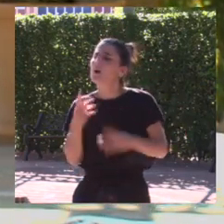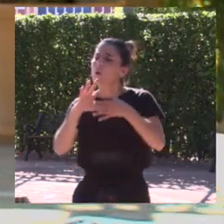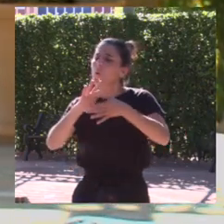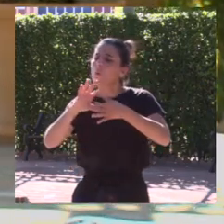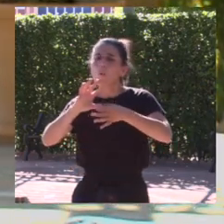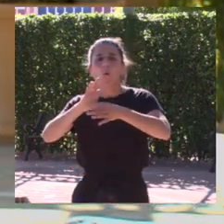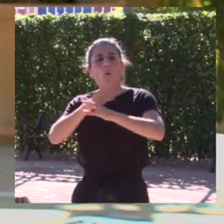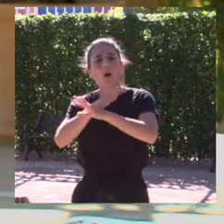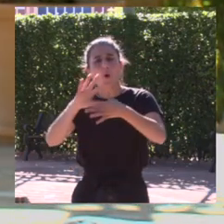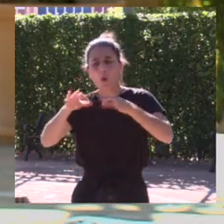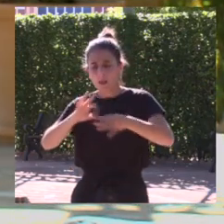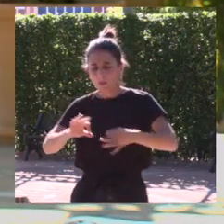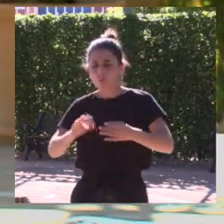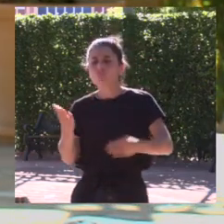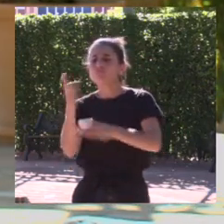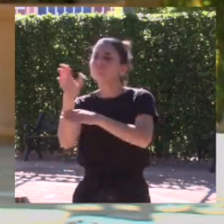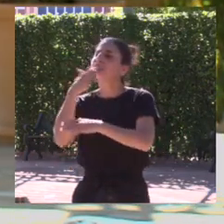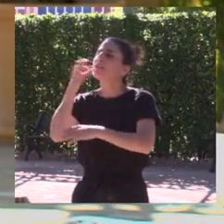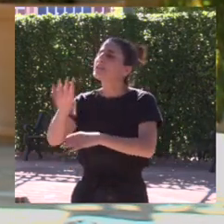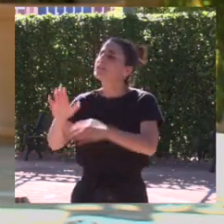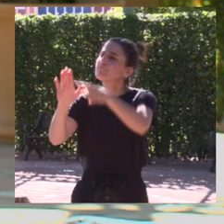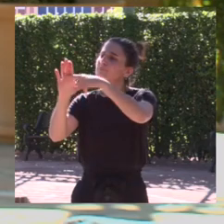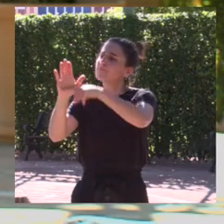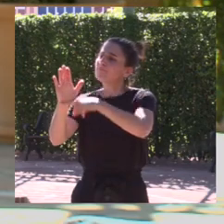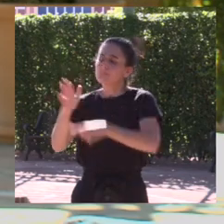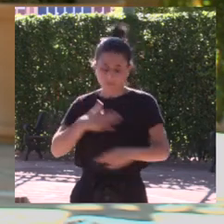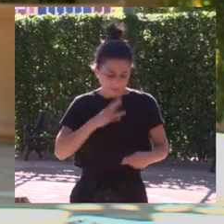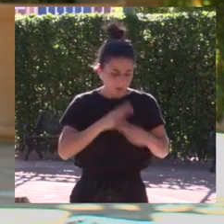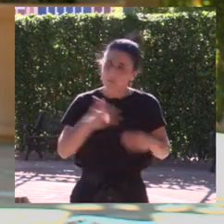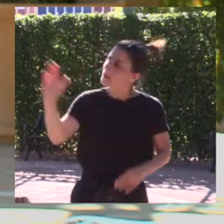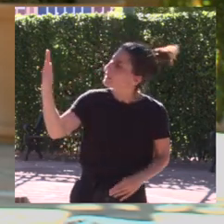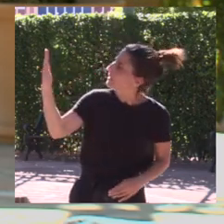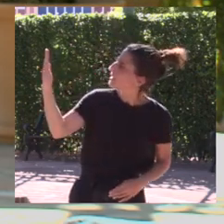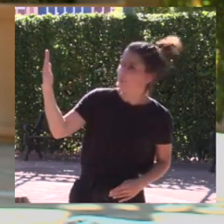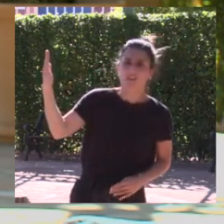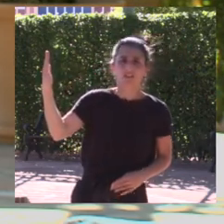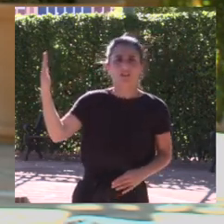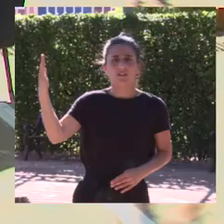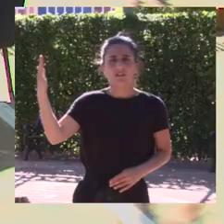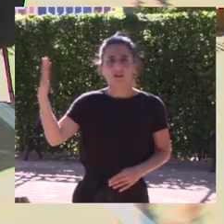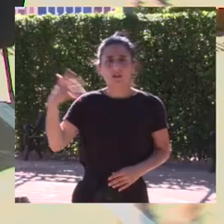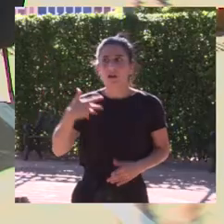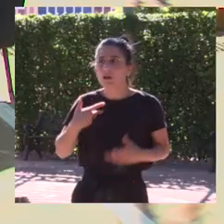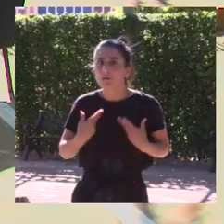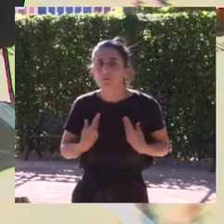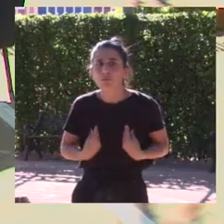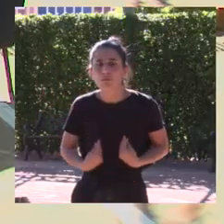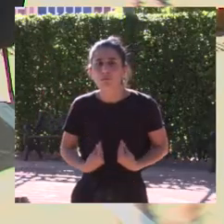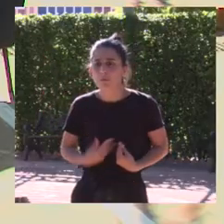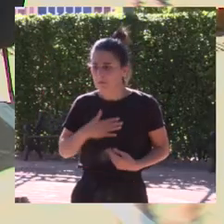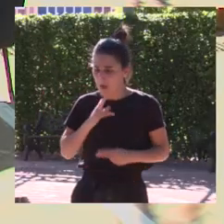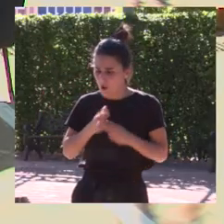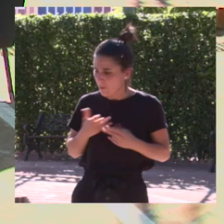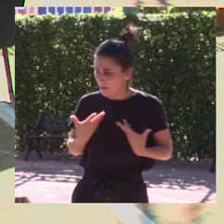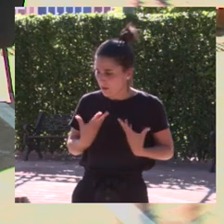a España los Juegos Olímpicos mi nombre no estaba y sólo va un barco para mí fue la decepción más